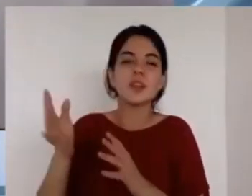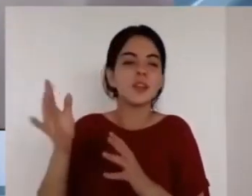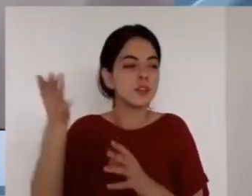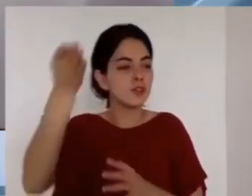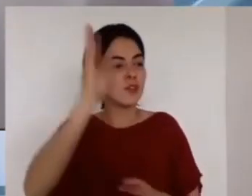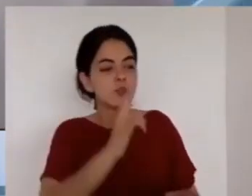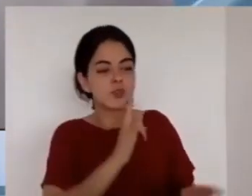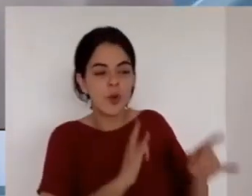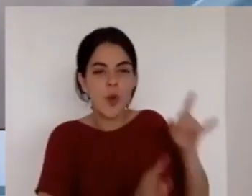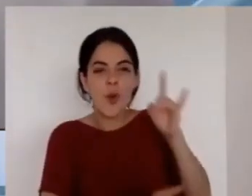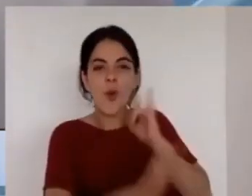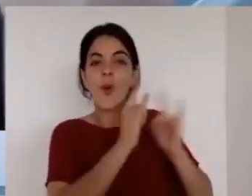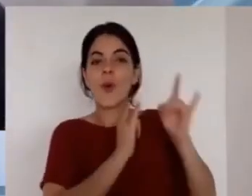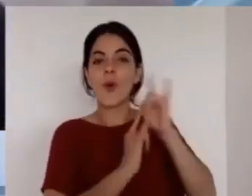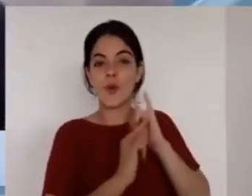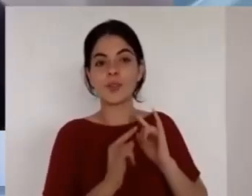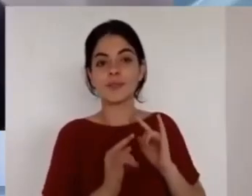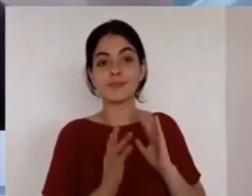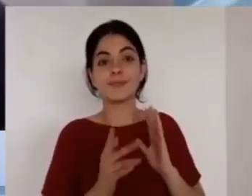entonces